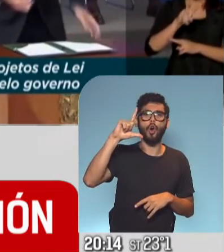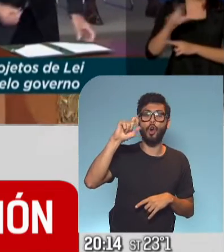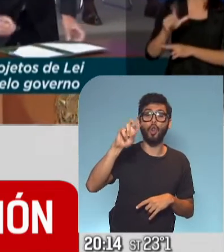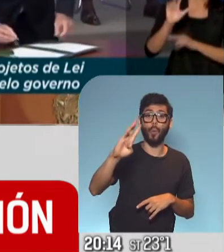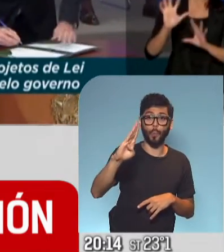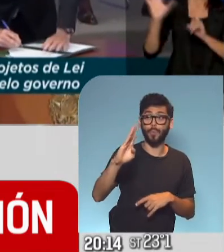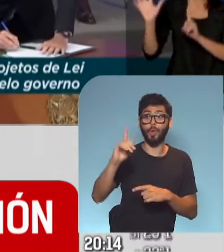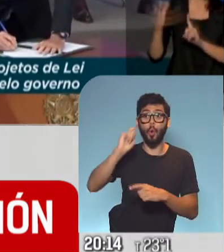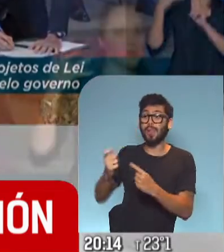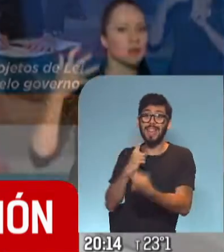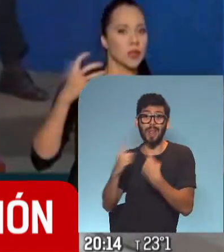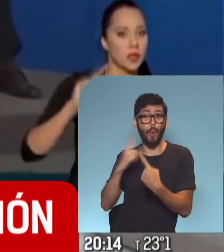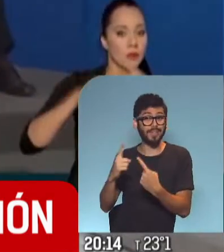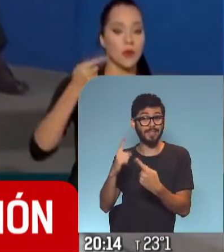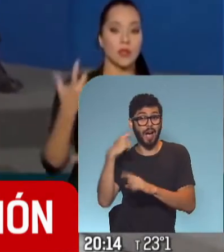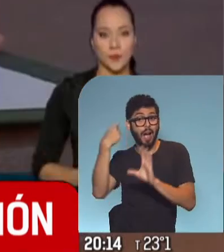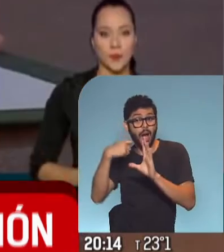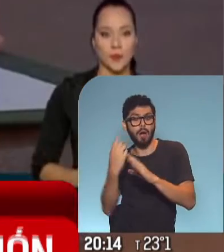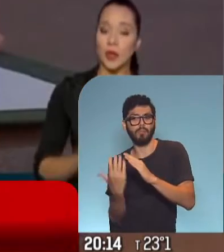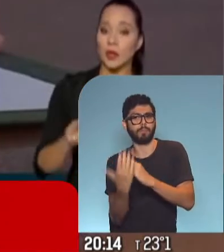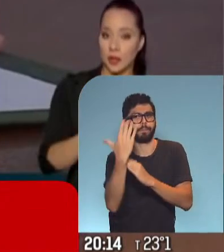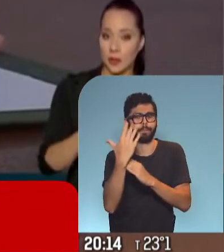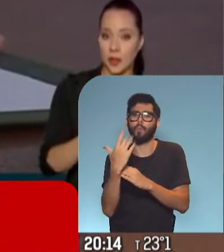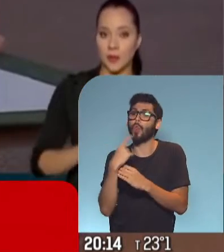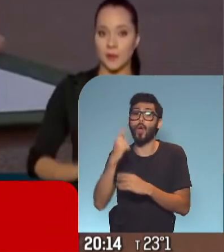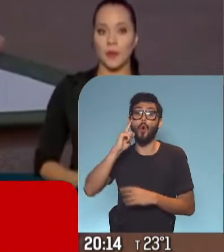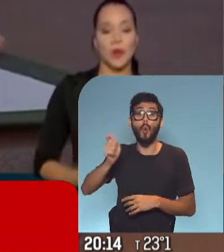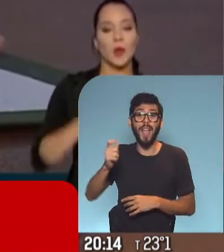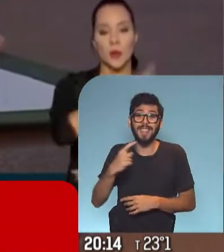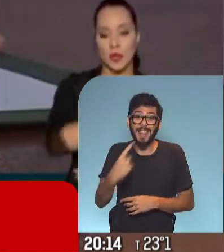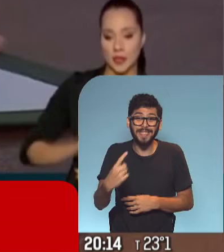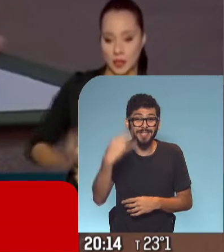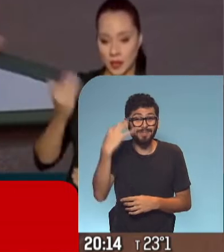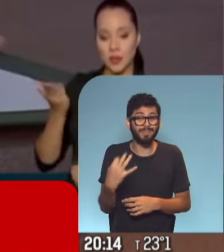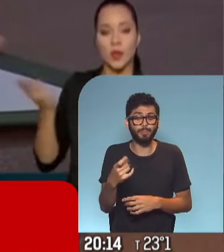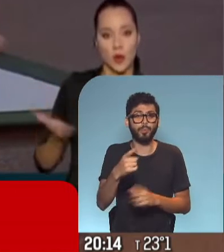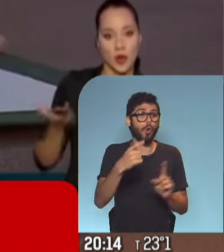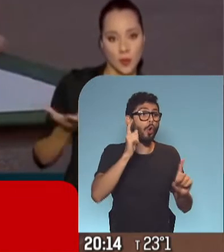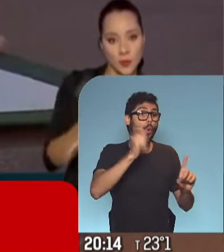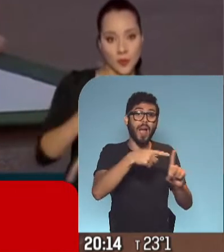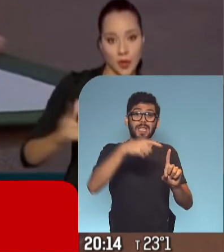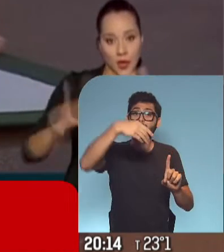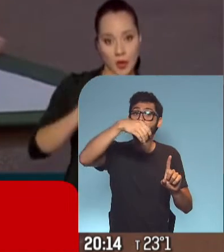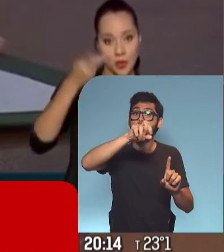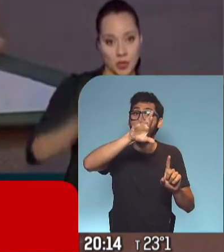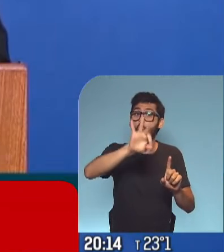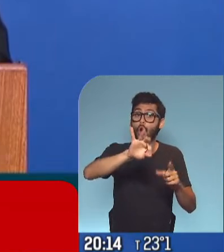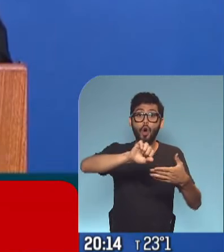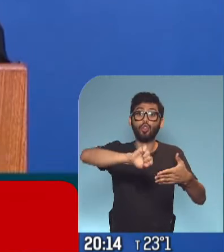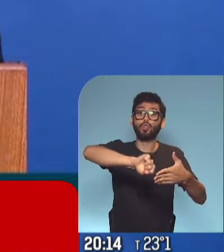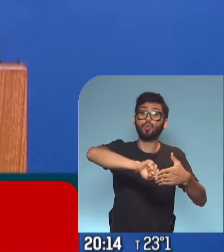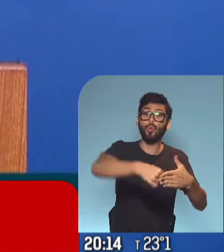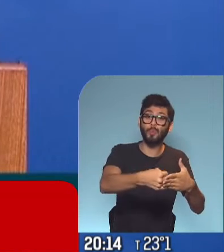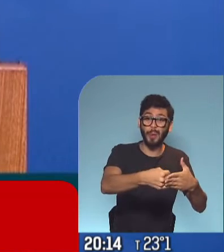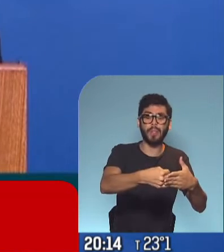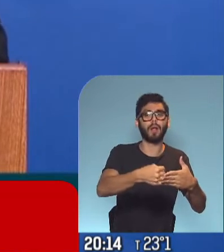a este juez, donde dicen que, este juez dice que la suspensión de Moro podría tener efectos gigantescos